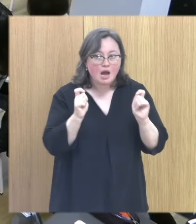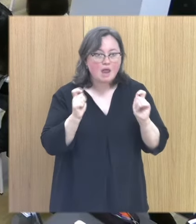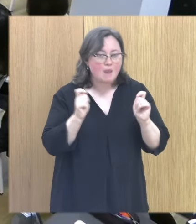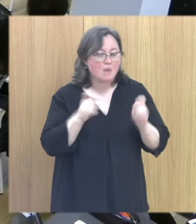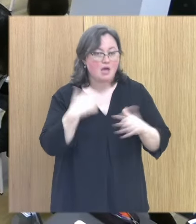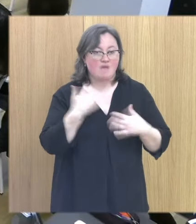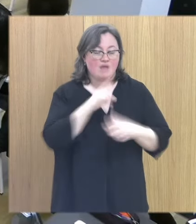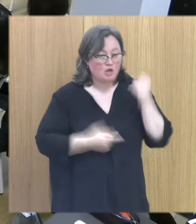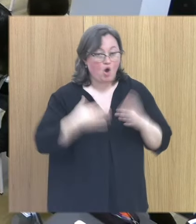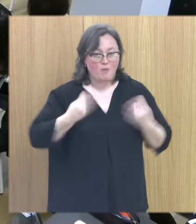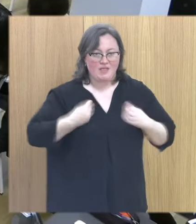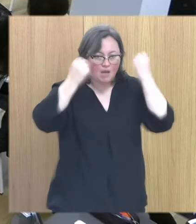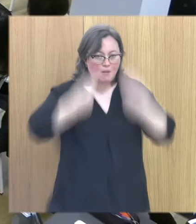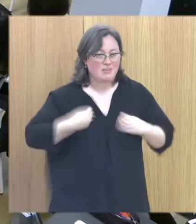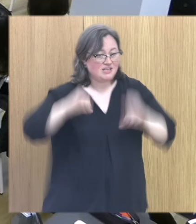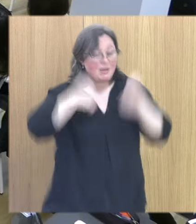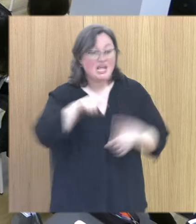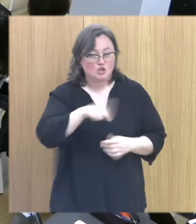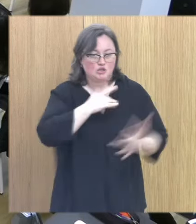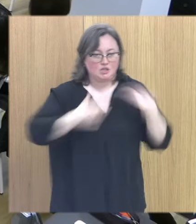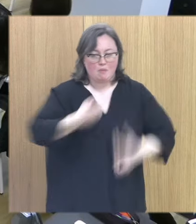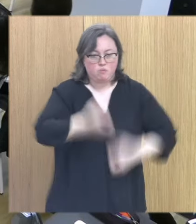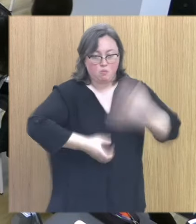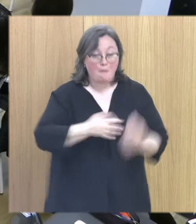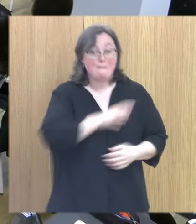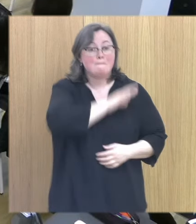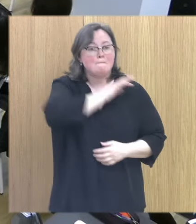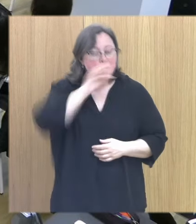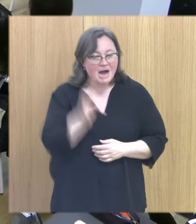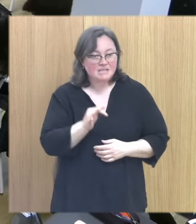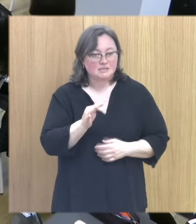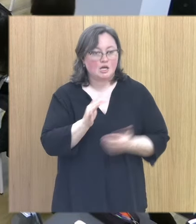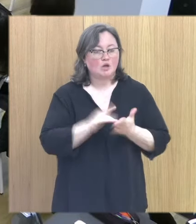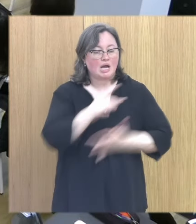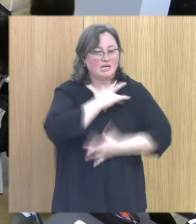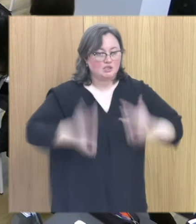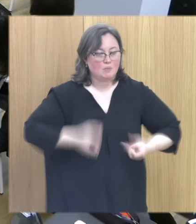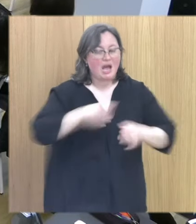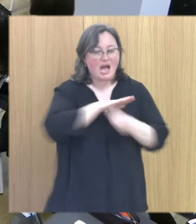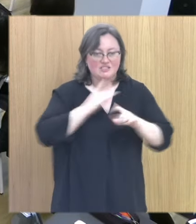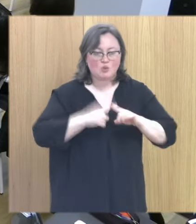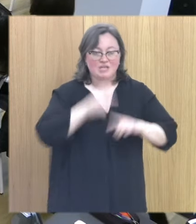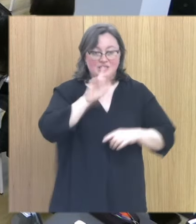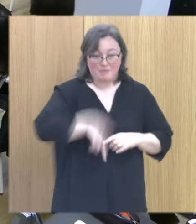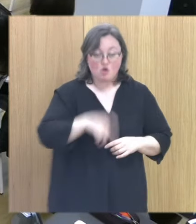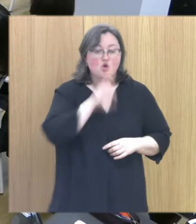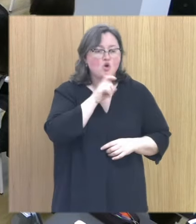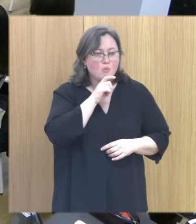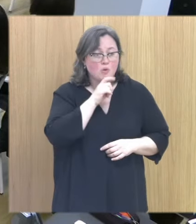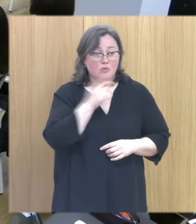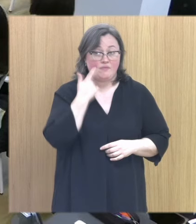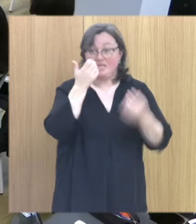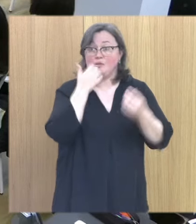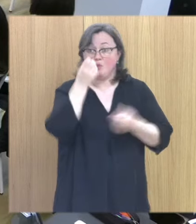la necesidad de supervivencia eso es lo que causa la sintomatología pero además se puede manifestar en el área de la sexualidad ¿cómo? tenéis